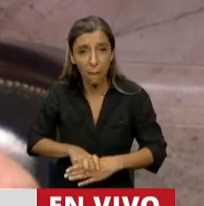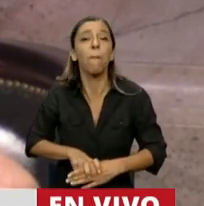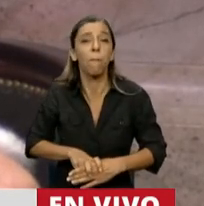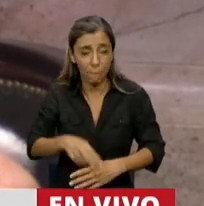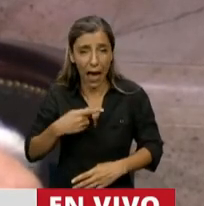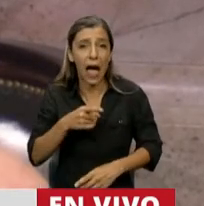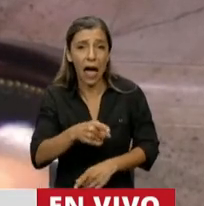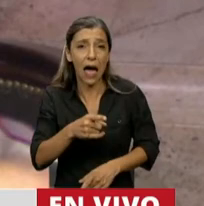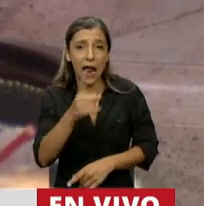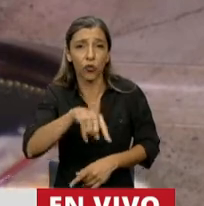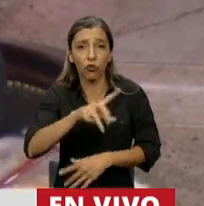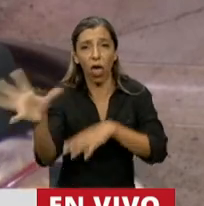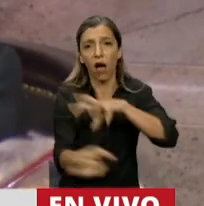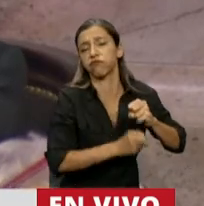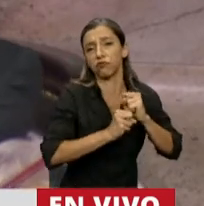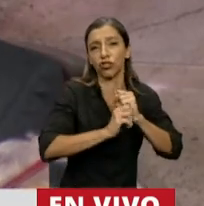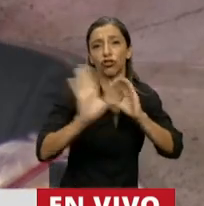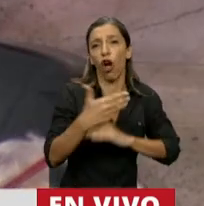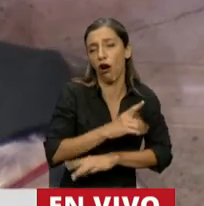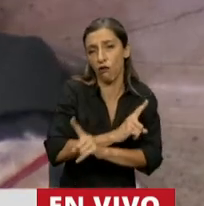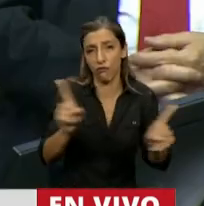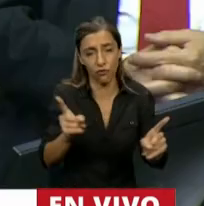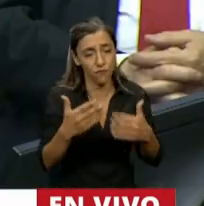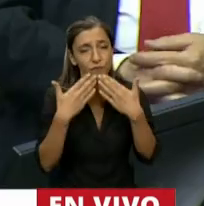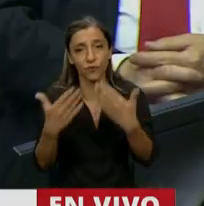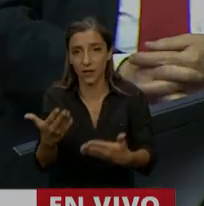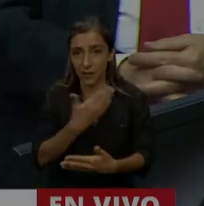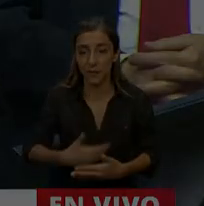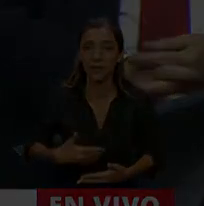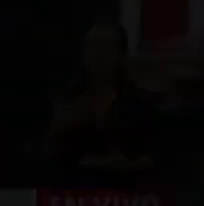Nada más, señor Presidente. Muchas gracias. Muchas gracias, señor Diputado. Gracias.